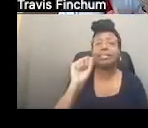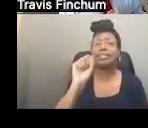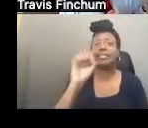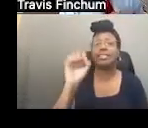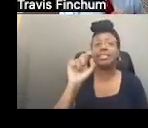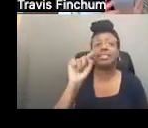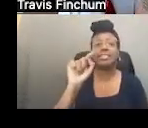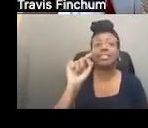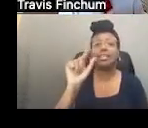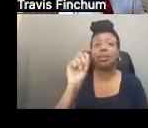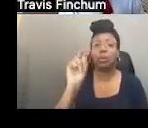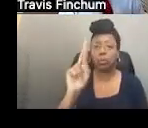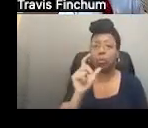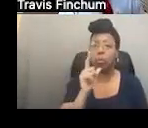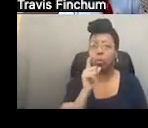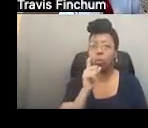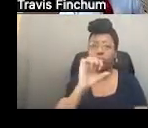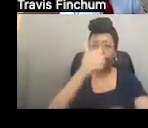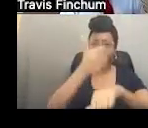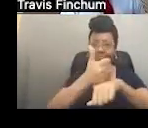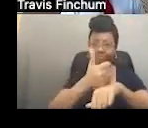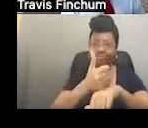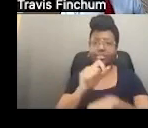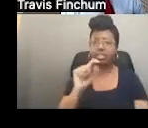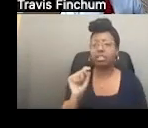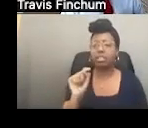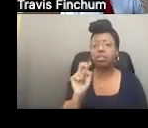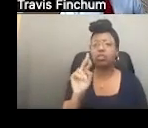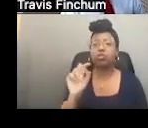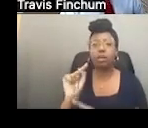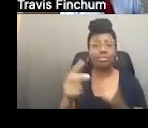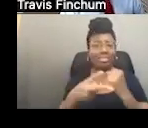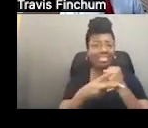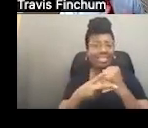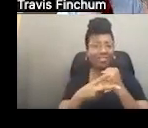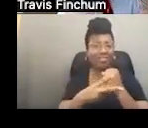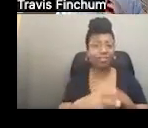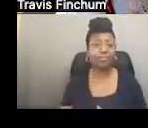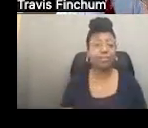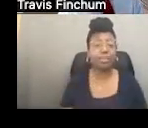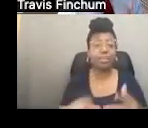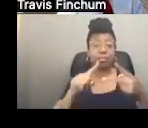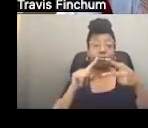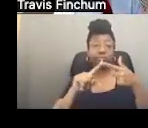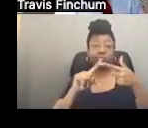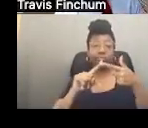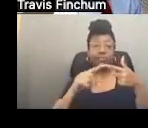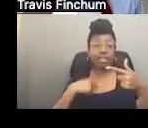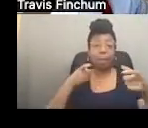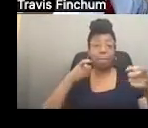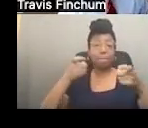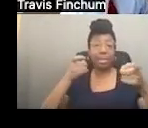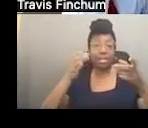otorgante, es la persona que establece el fideicomiso. Tenemos el gestor, que es el gerente del